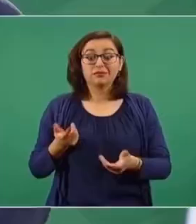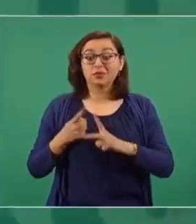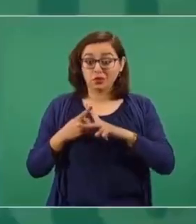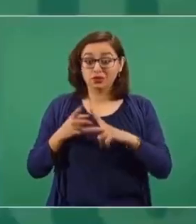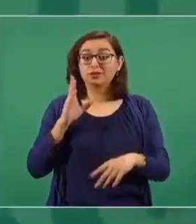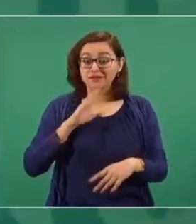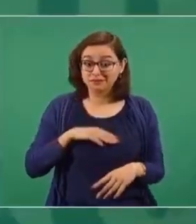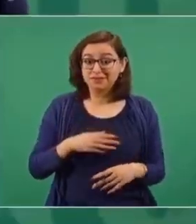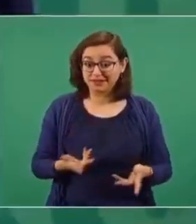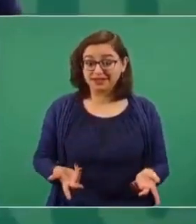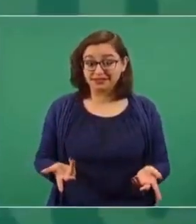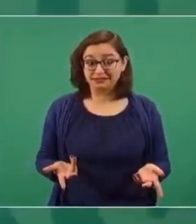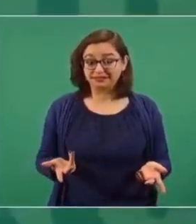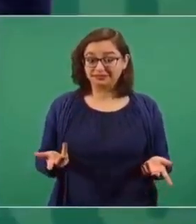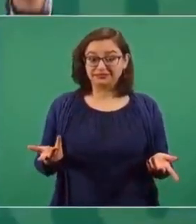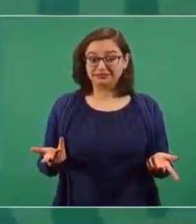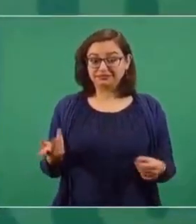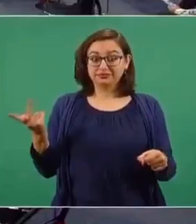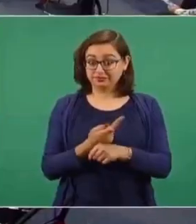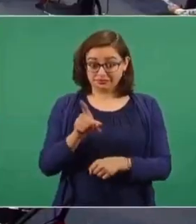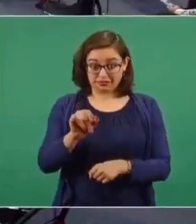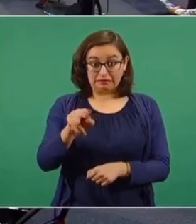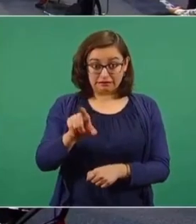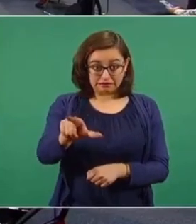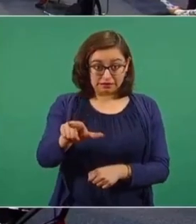paquete. Entonces, no es nada más arriba,